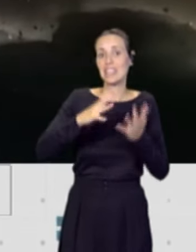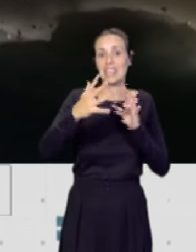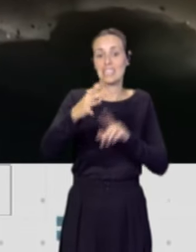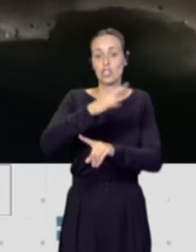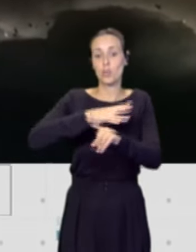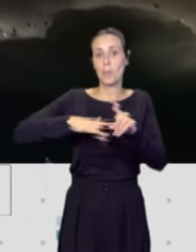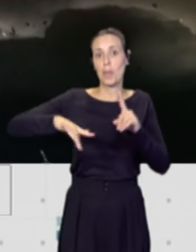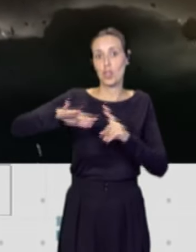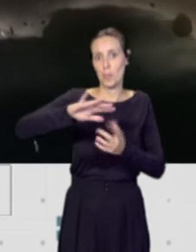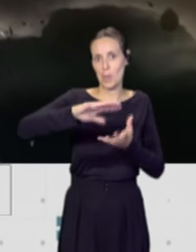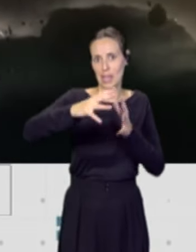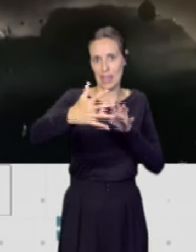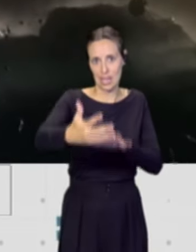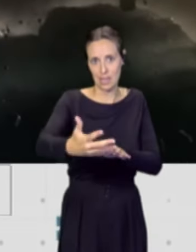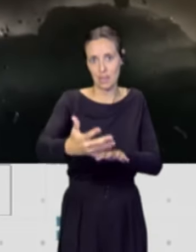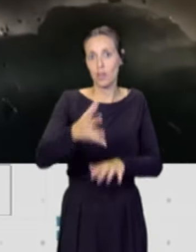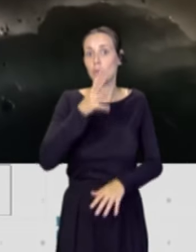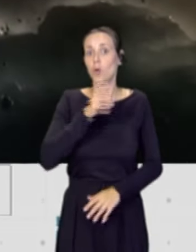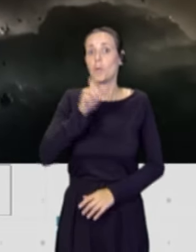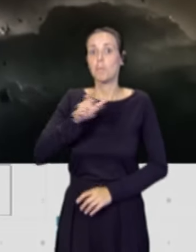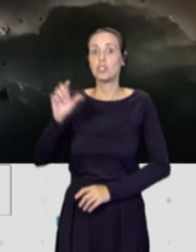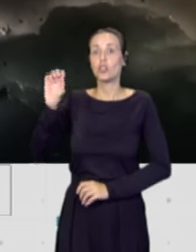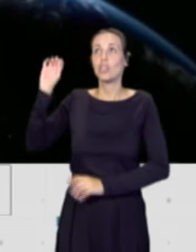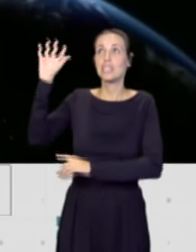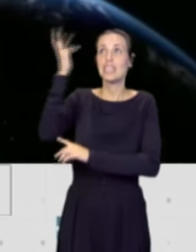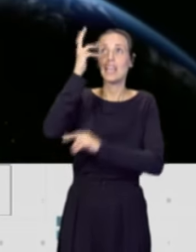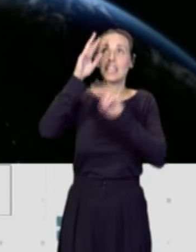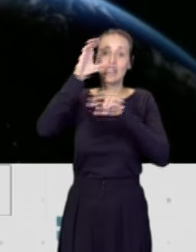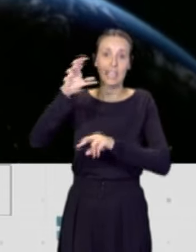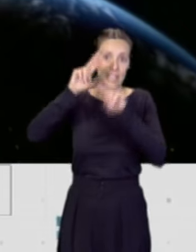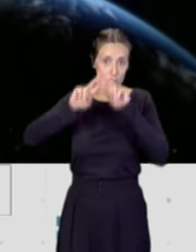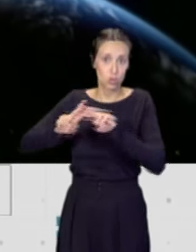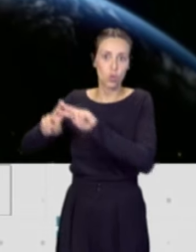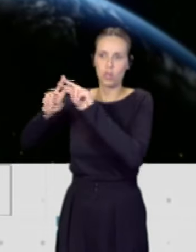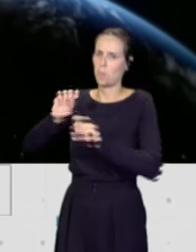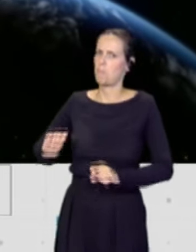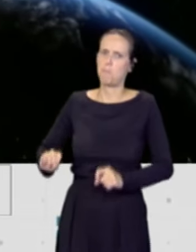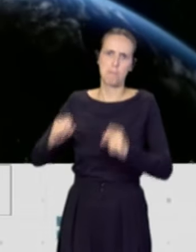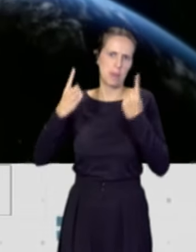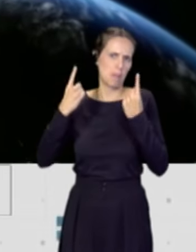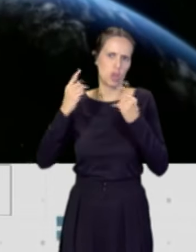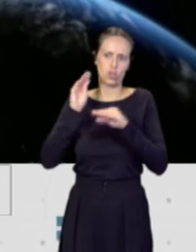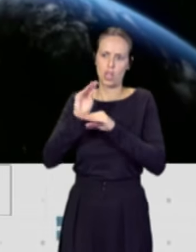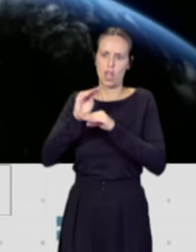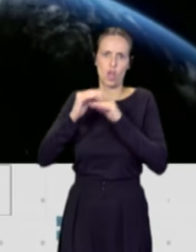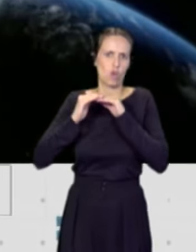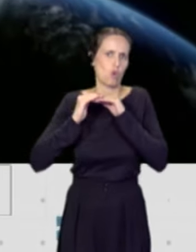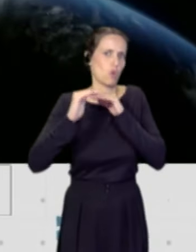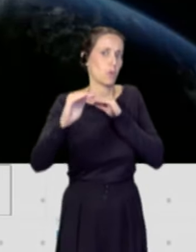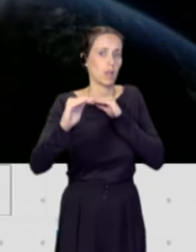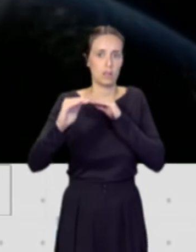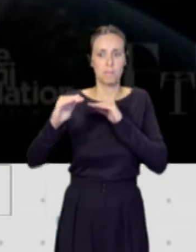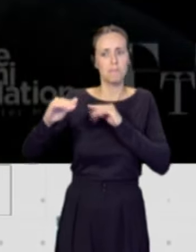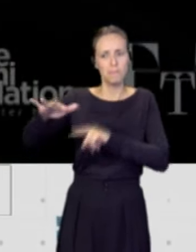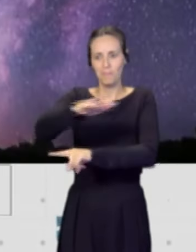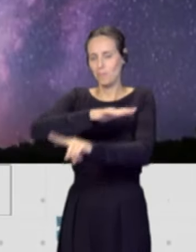telescopios, los astrónomos son los primeros ecologistas, son las personas que más han defendido y defienden todo el medioambiente en